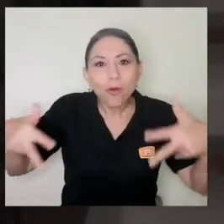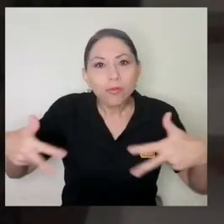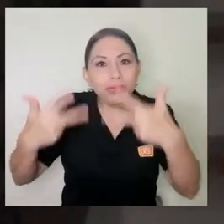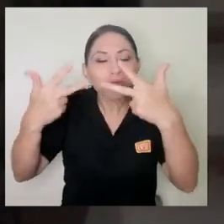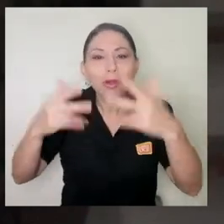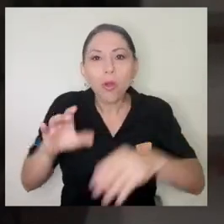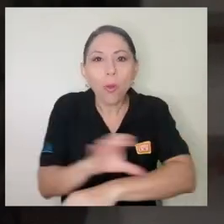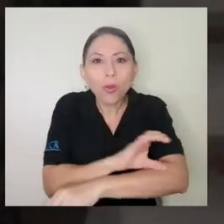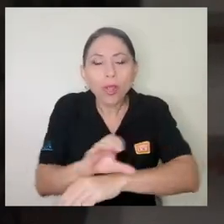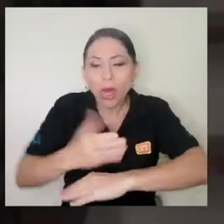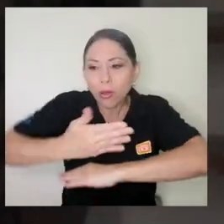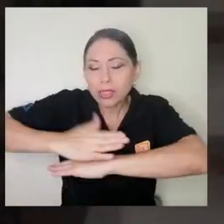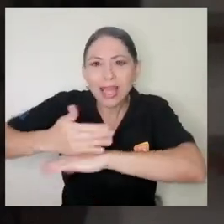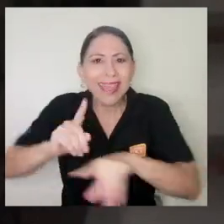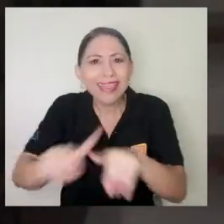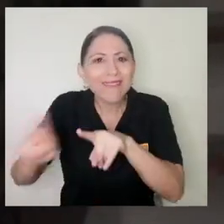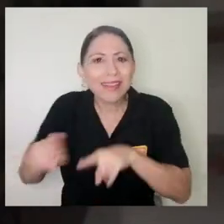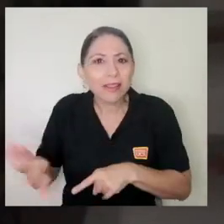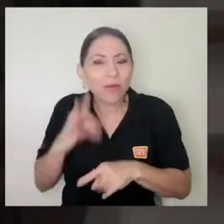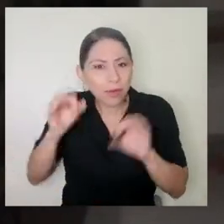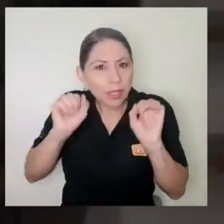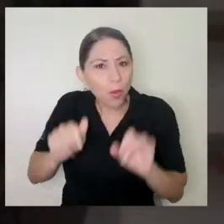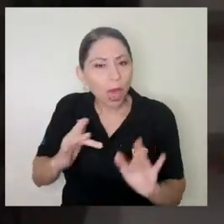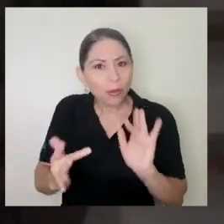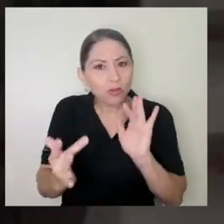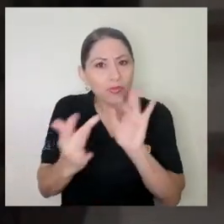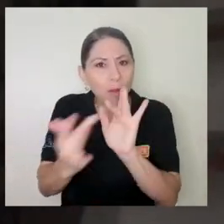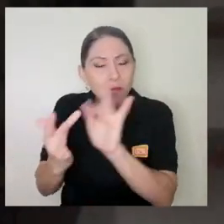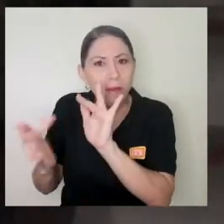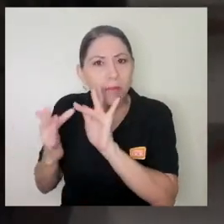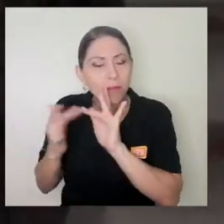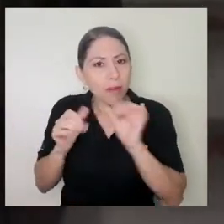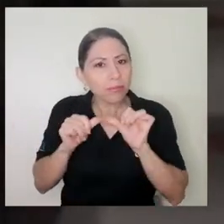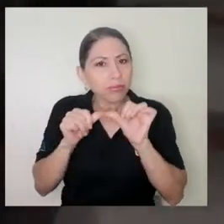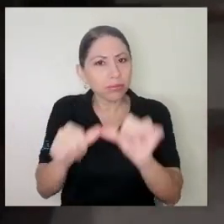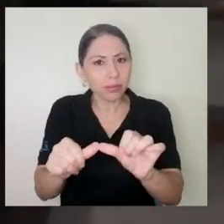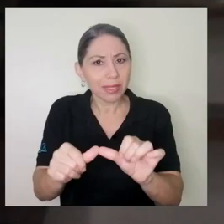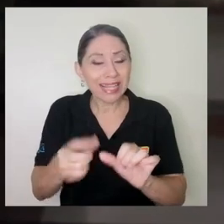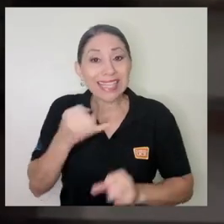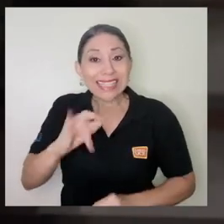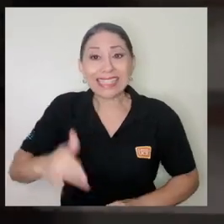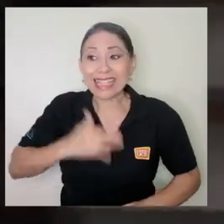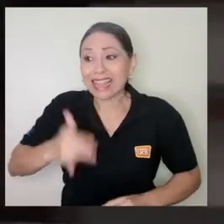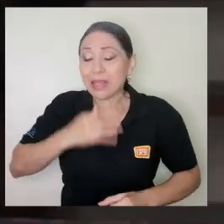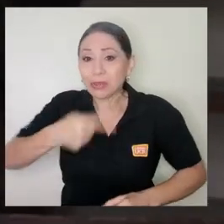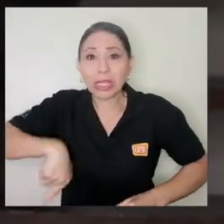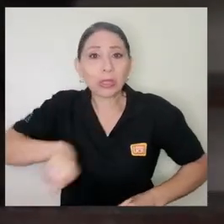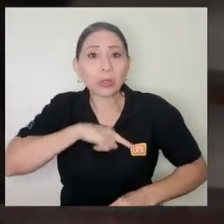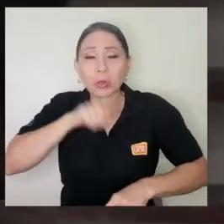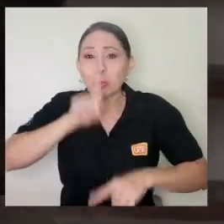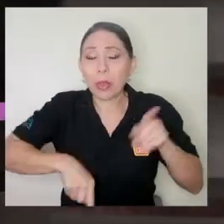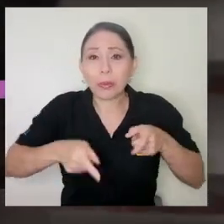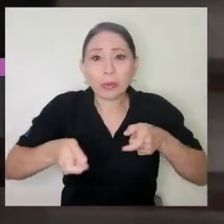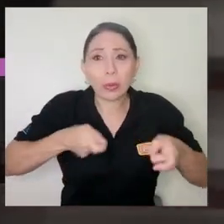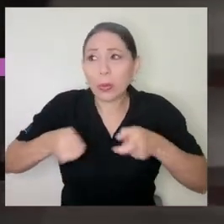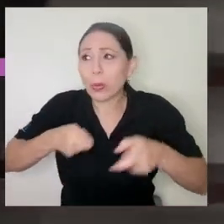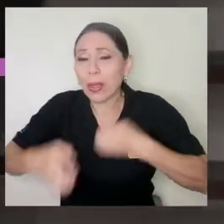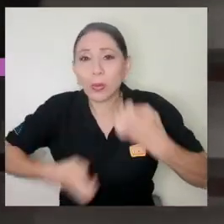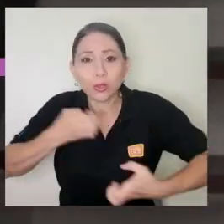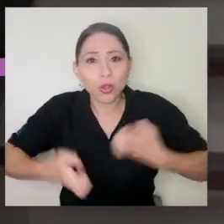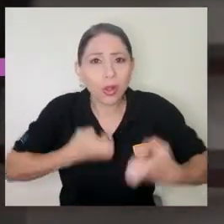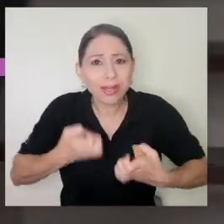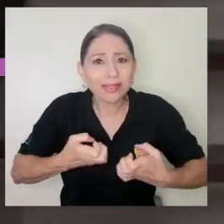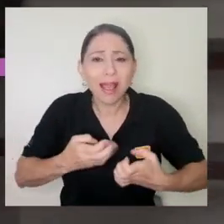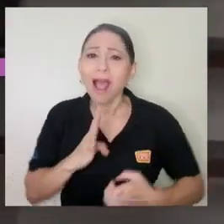videollamadas computadoras tenemos un montón de posibilidades para mantenernos en contacto entonces si sentimos que está superando nuestra capacidad de manejar mis